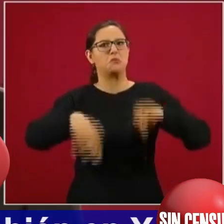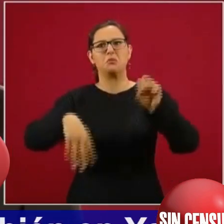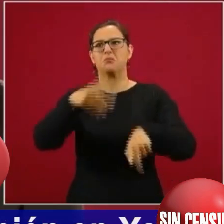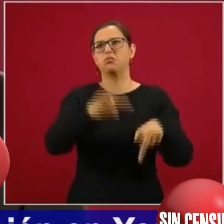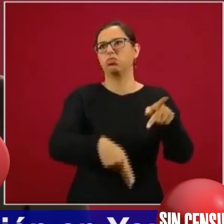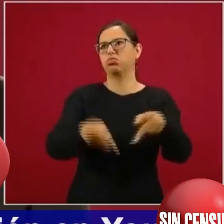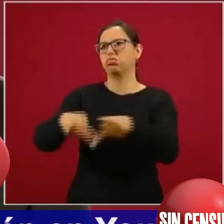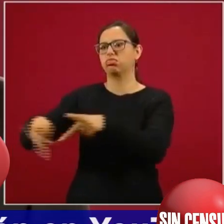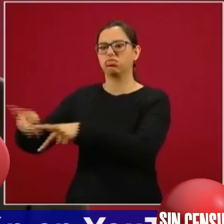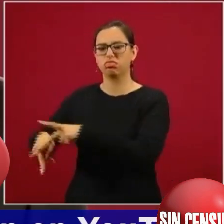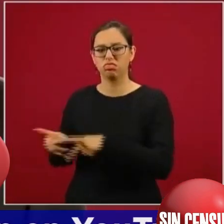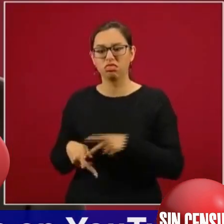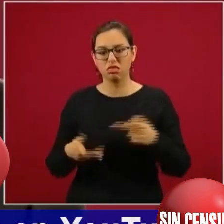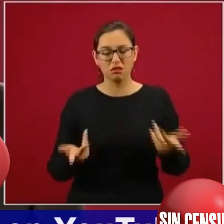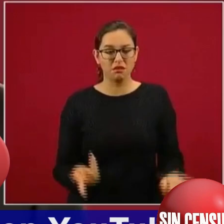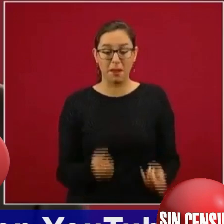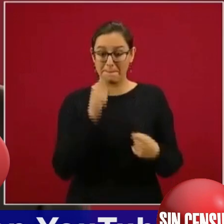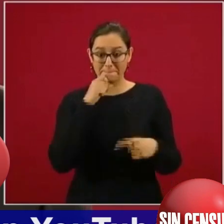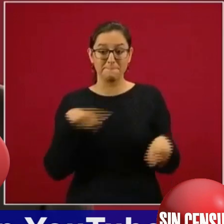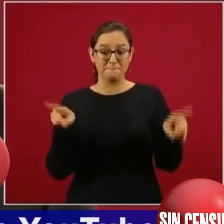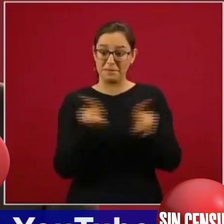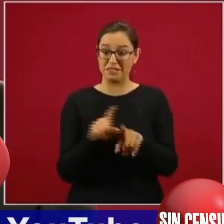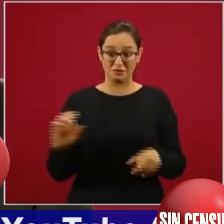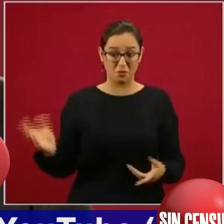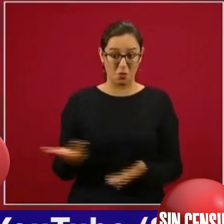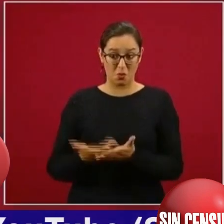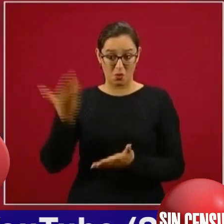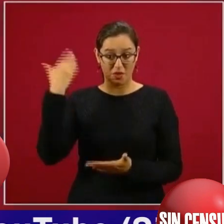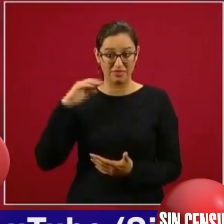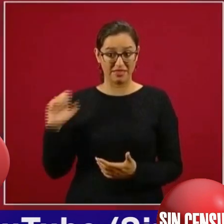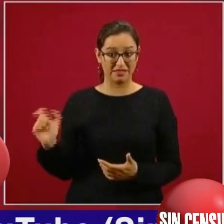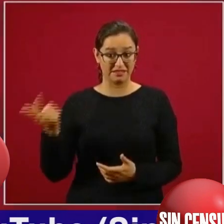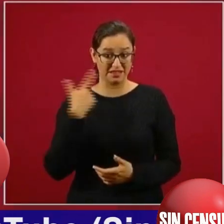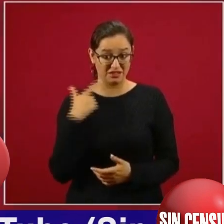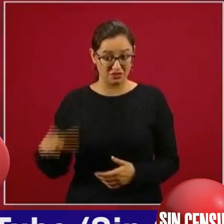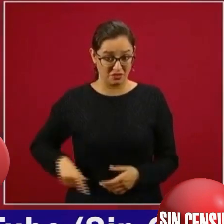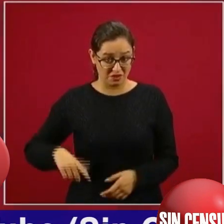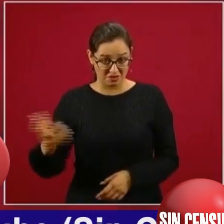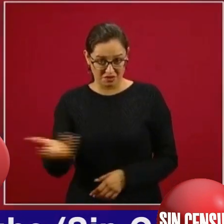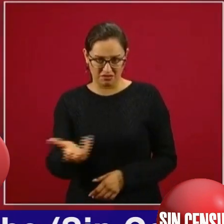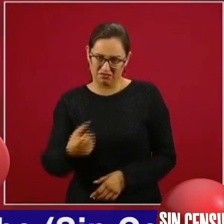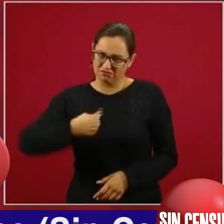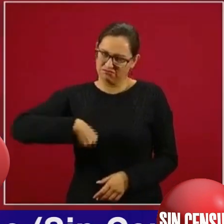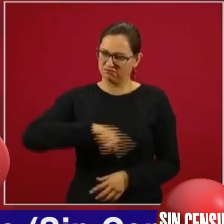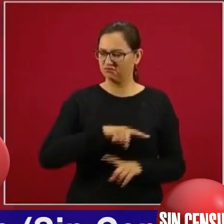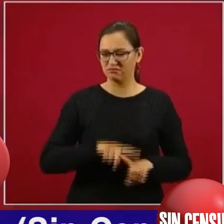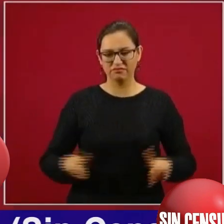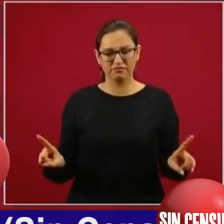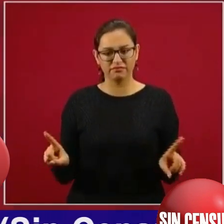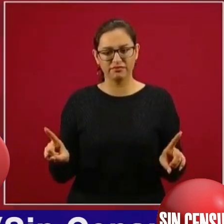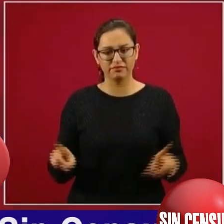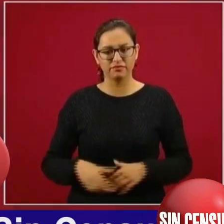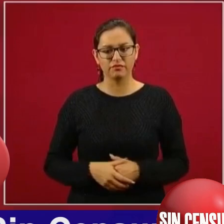como lo que recibimos. Entonces, vamos a